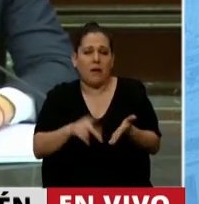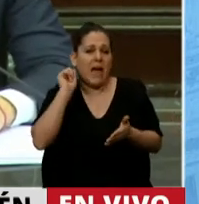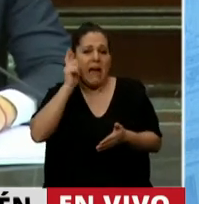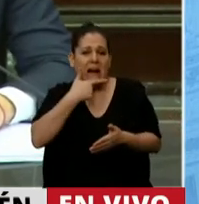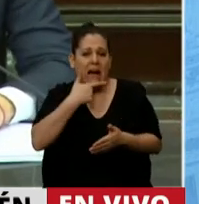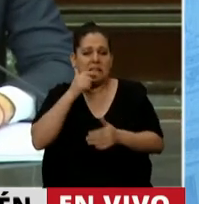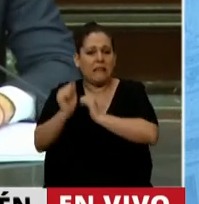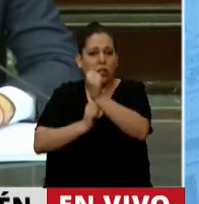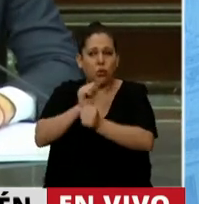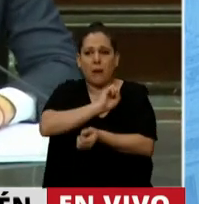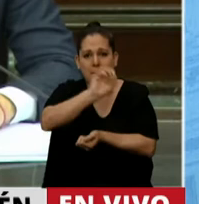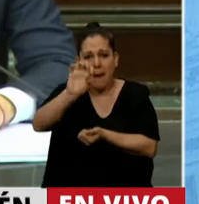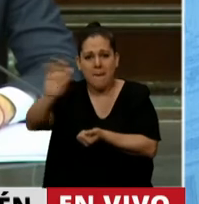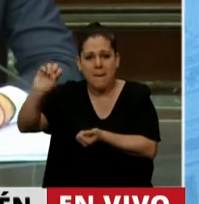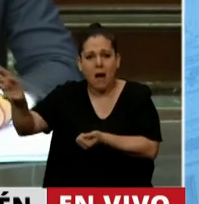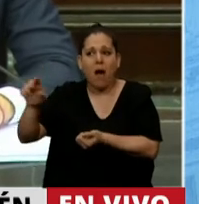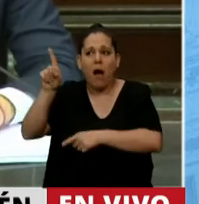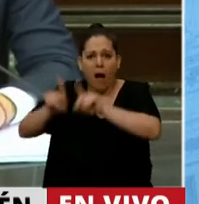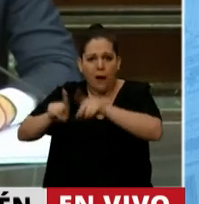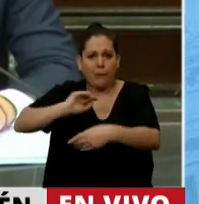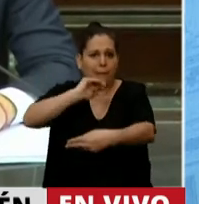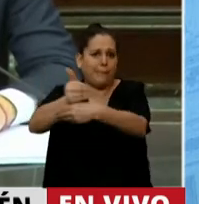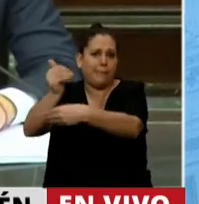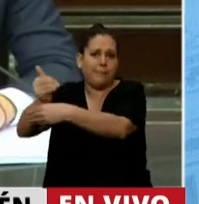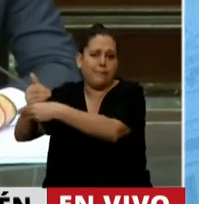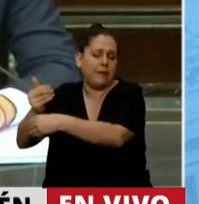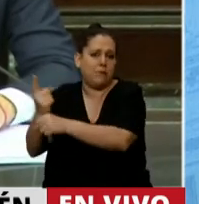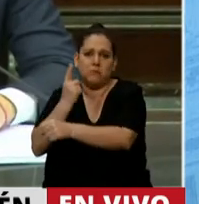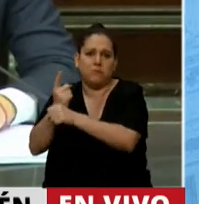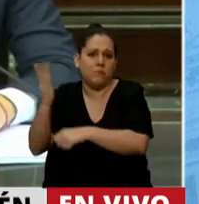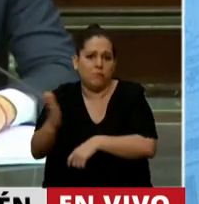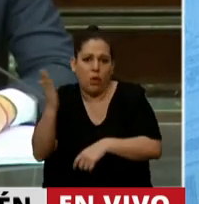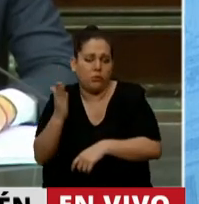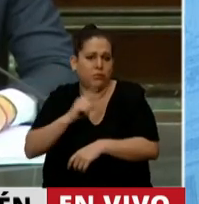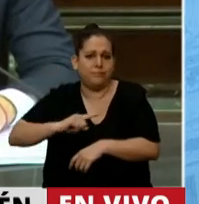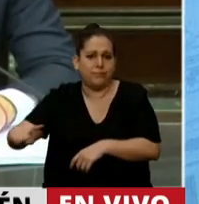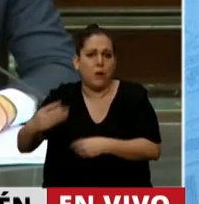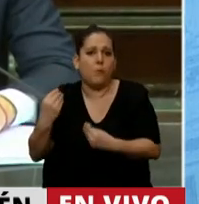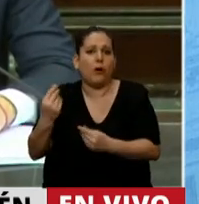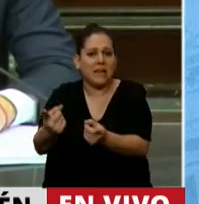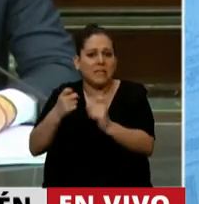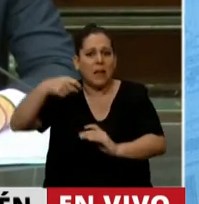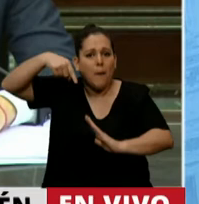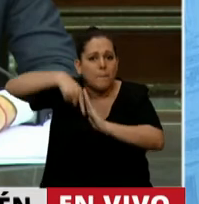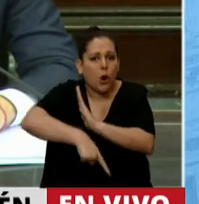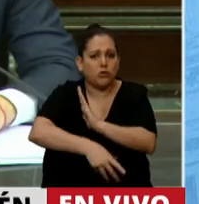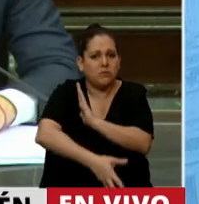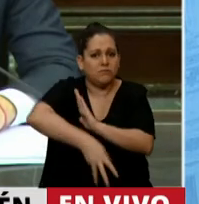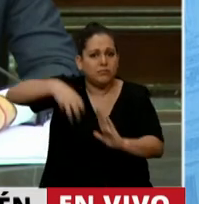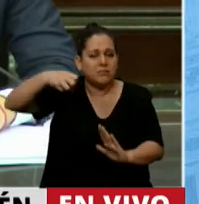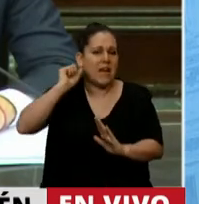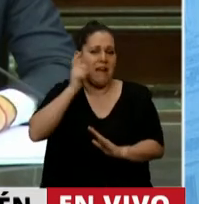gas a las industrias y algunas tuvieron que cerrar su producción. Si no hacen pozos de gas, en este segundo